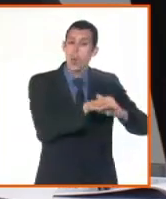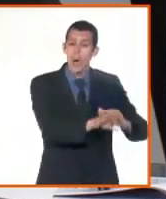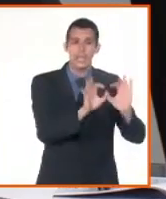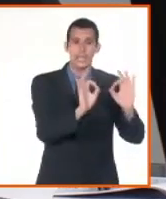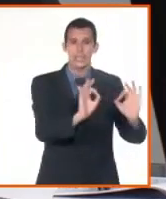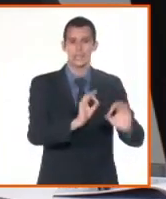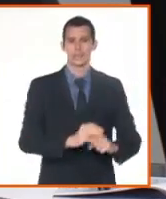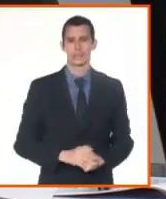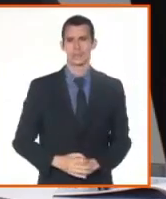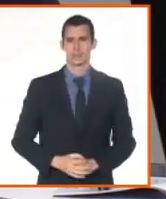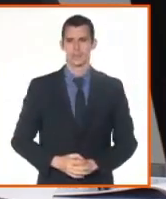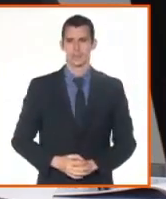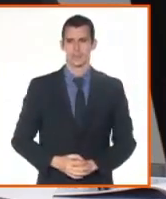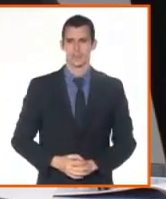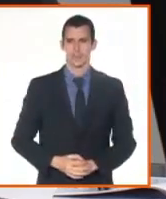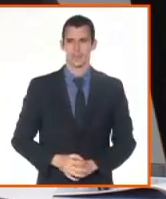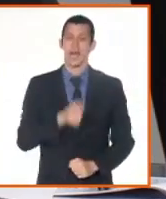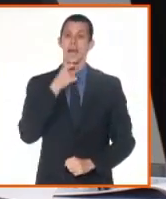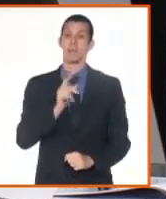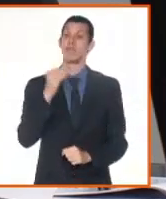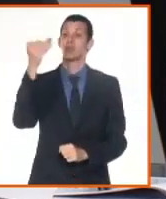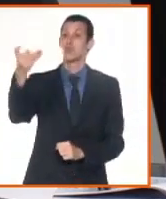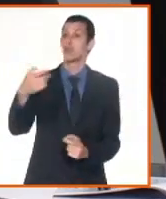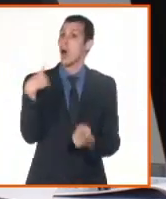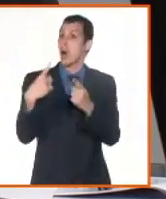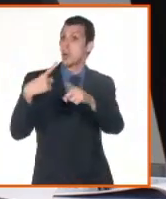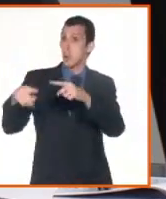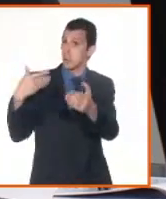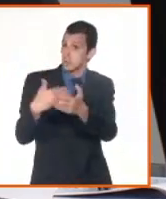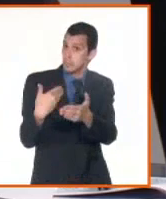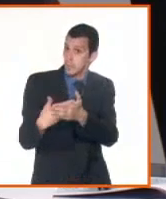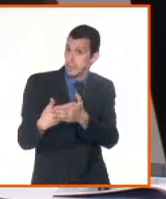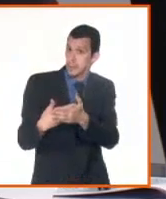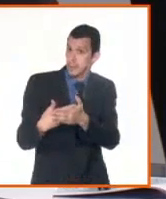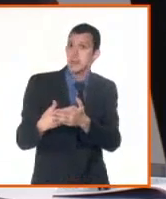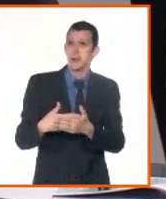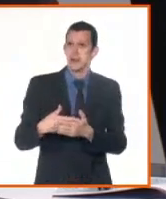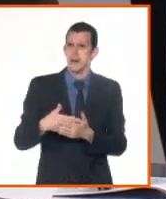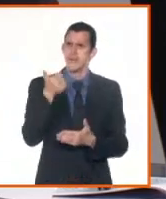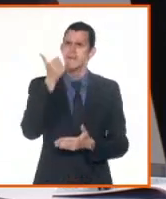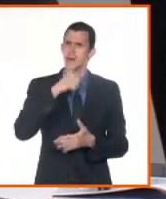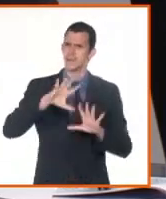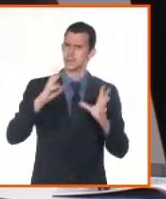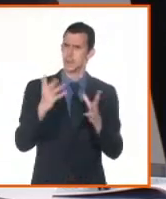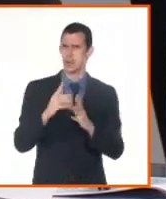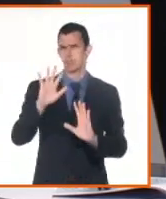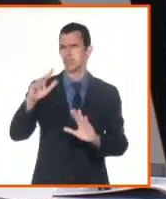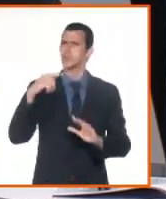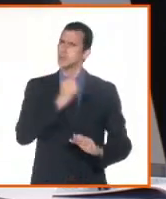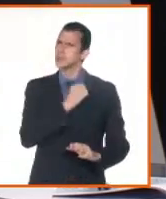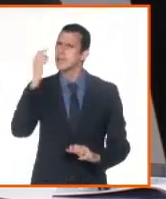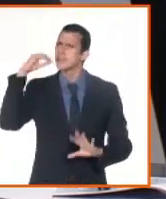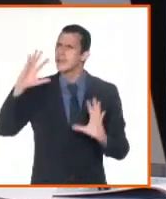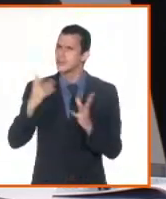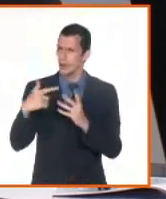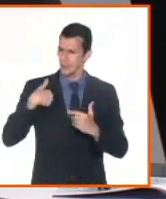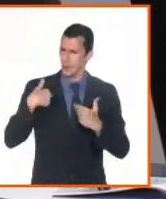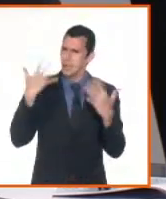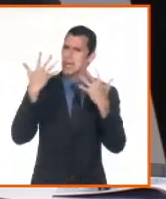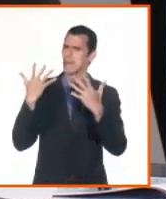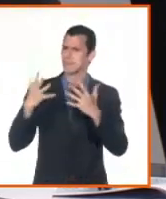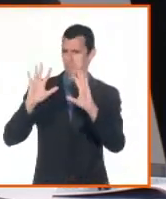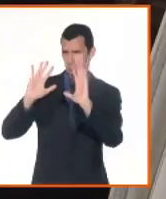de fusión y demás que no solamente llevaría a la extinción de la persona